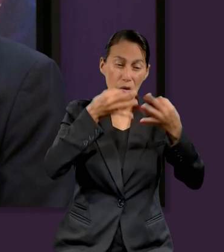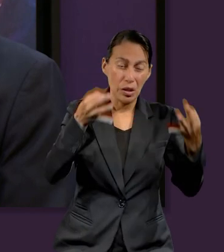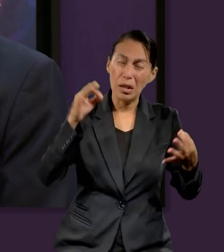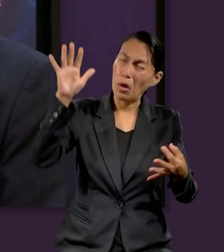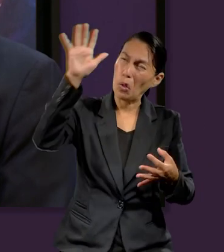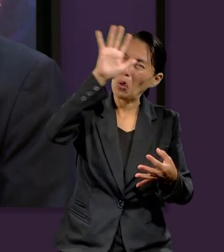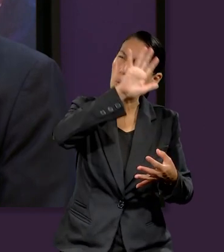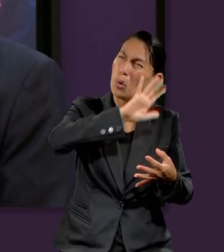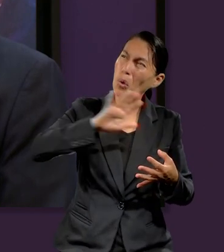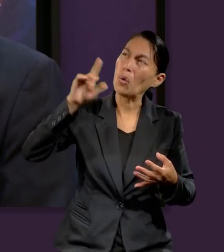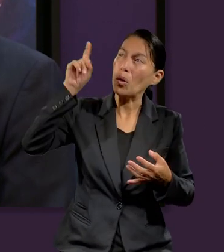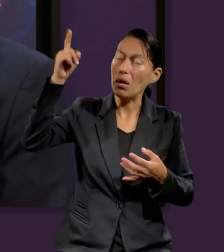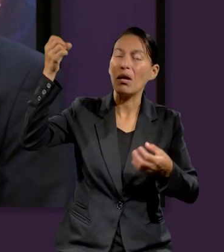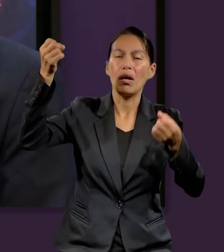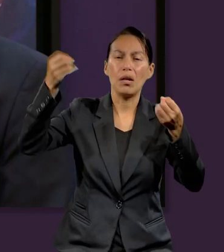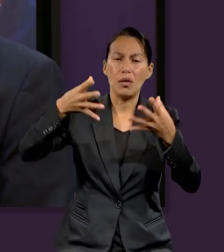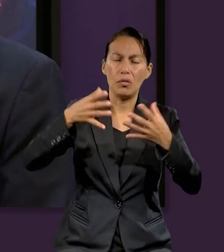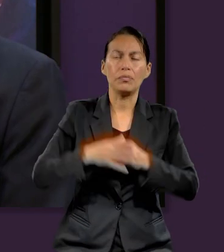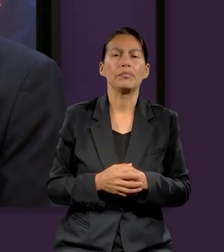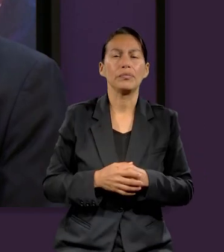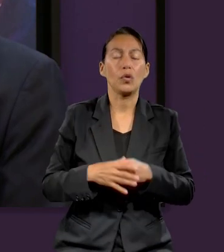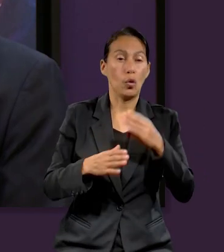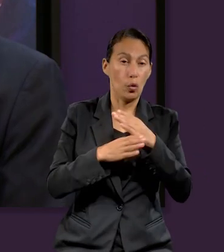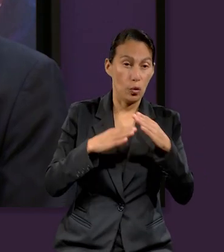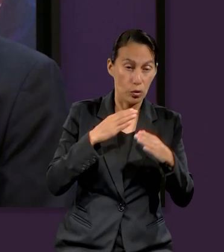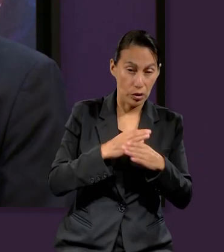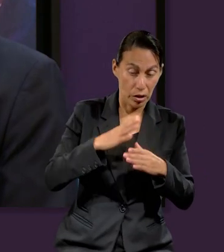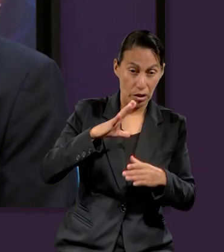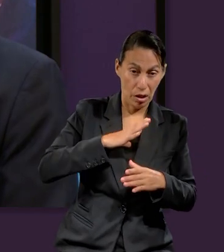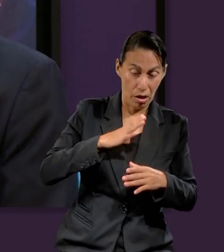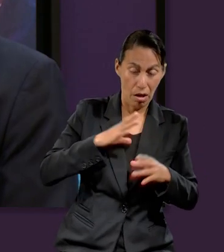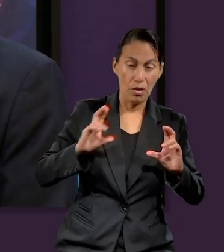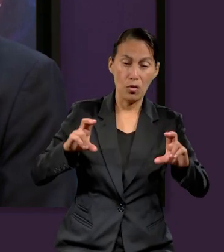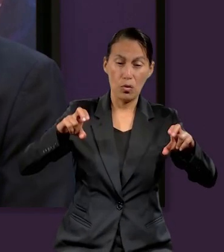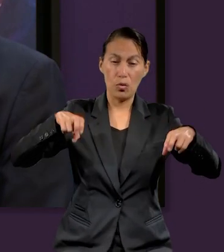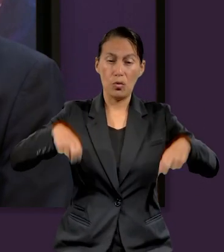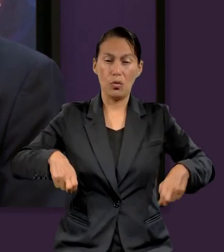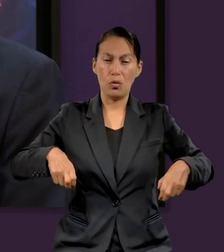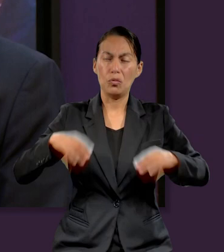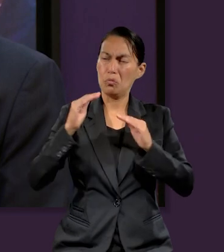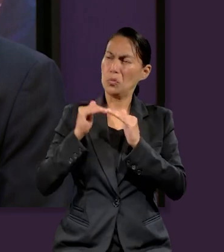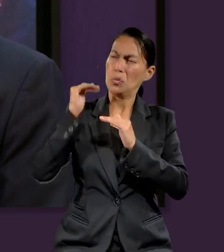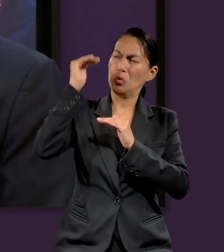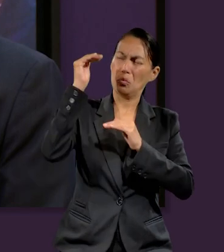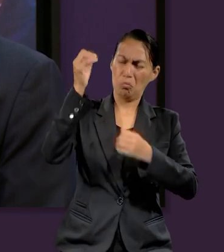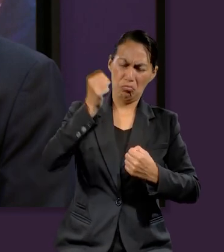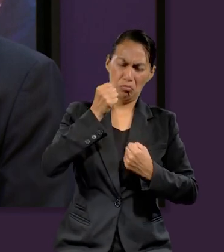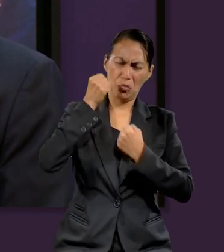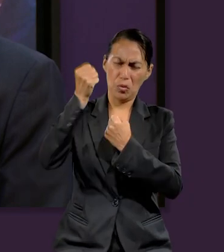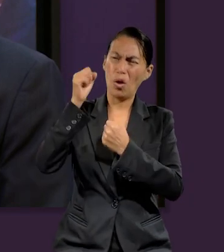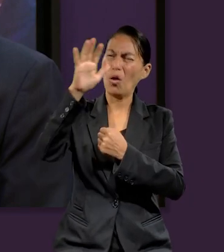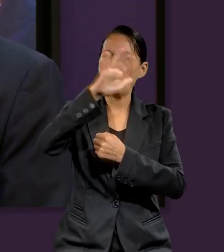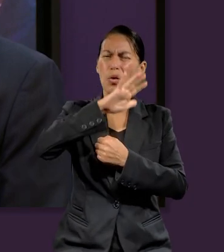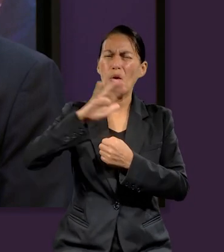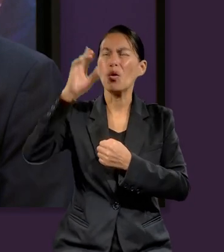tierra, visibles e invisibles, sean tronos, sean dominios, sean principados, sean potestades. Entonces, todo fue creado